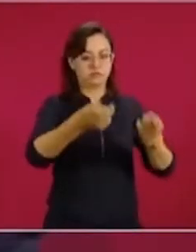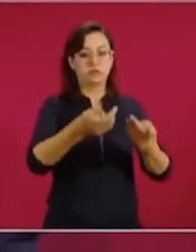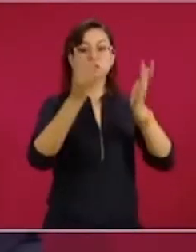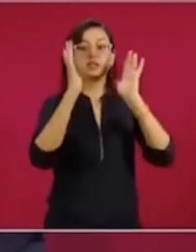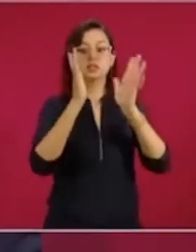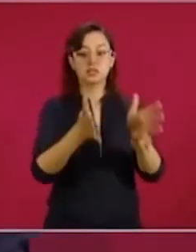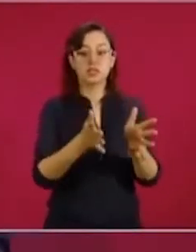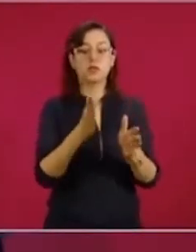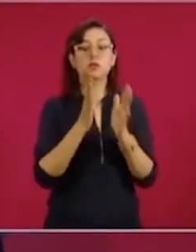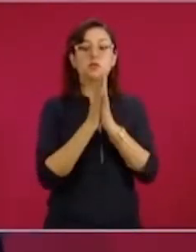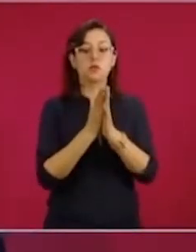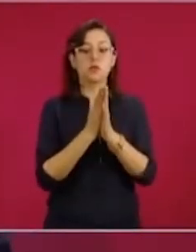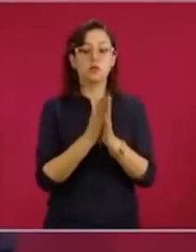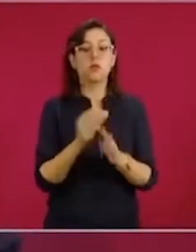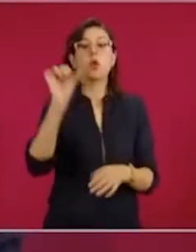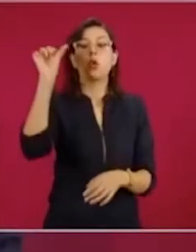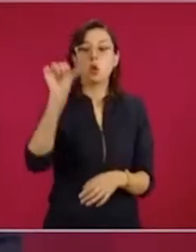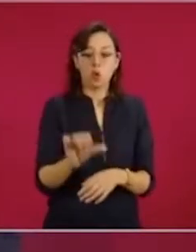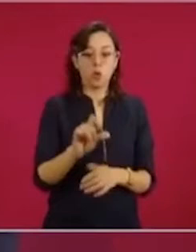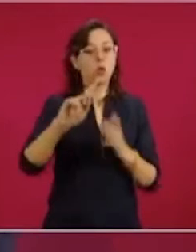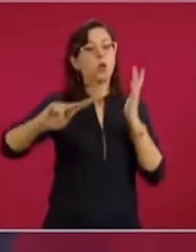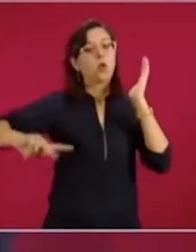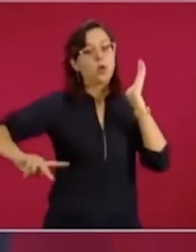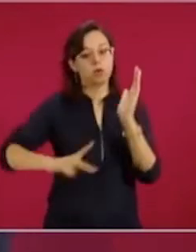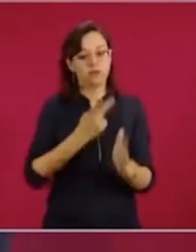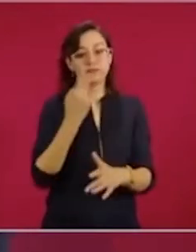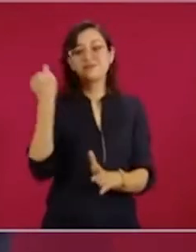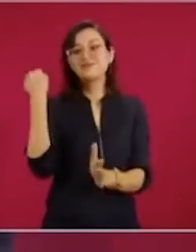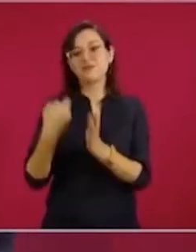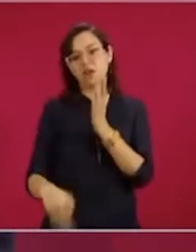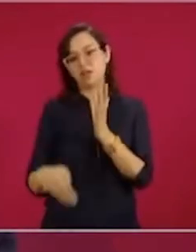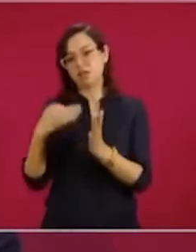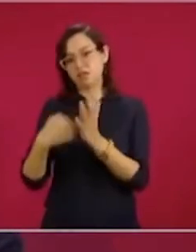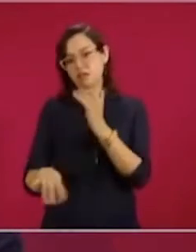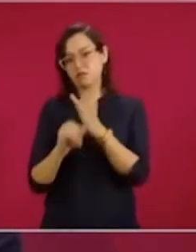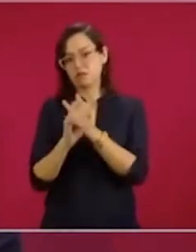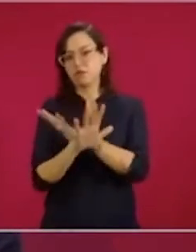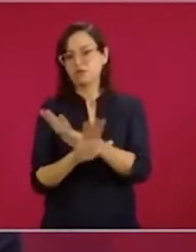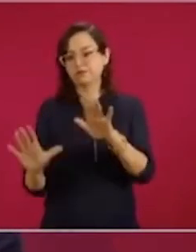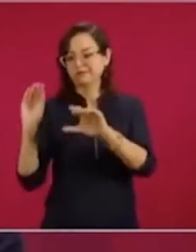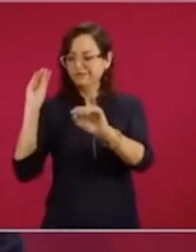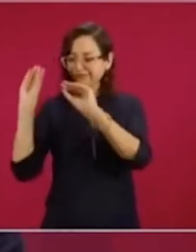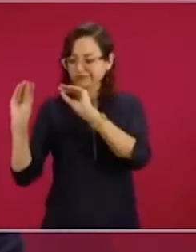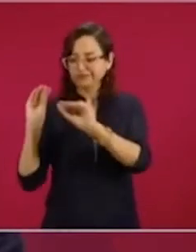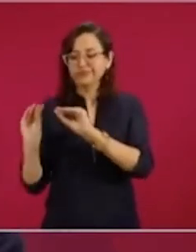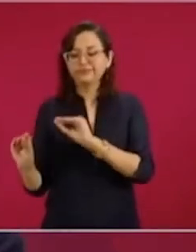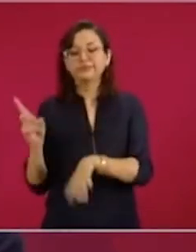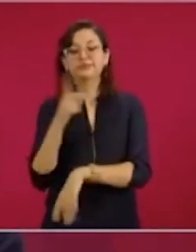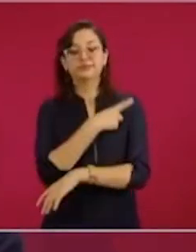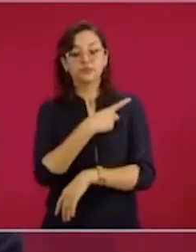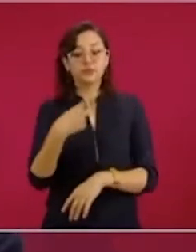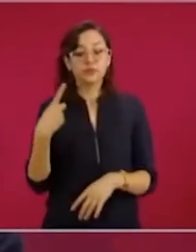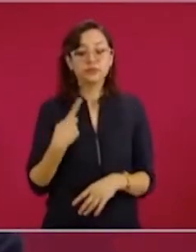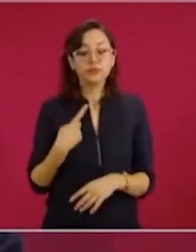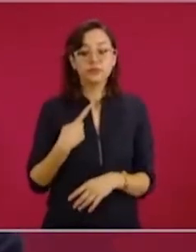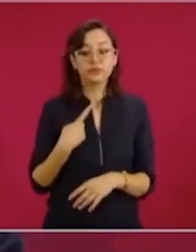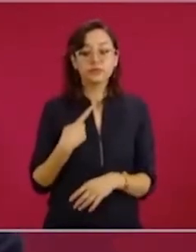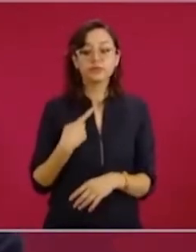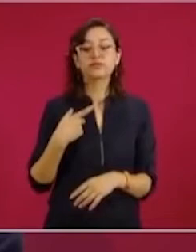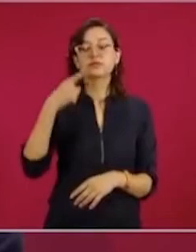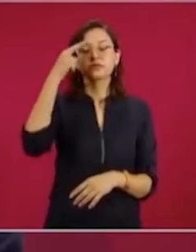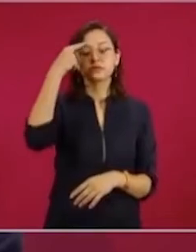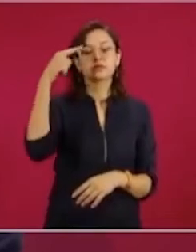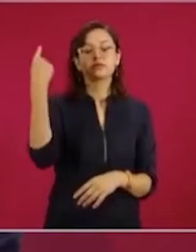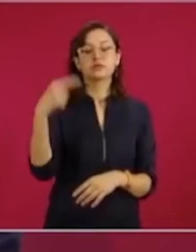pedimos que el día de hoy vuelvan a ingresar a llenar el resto de los datos. Estos datos ya son para